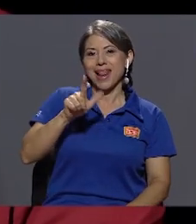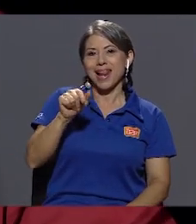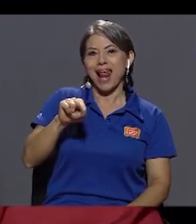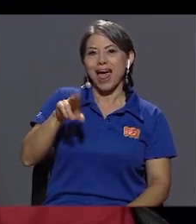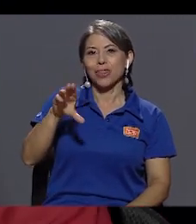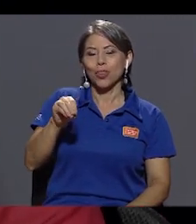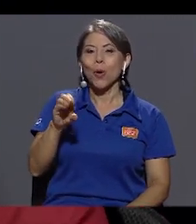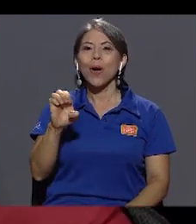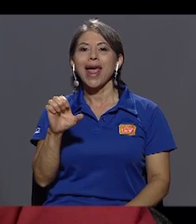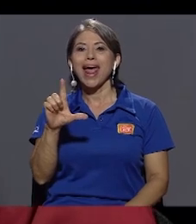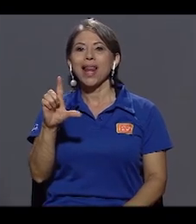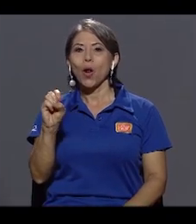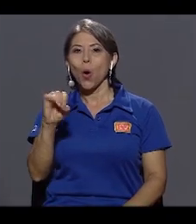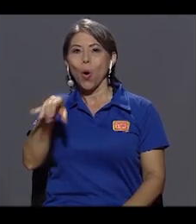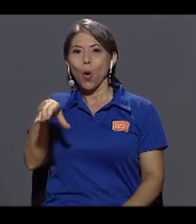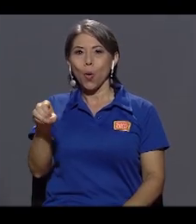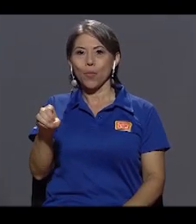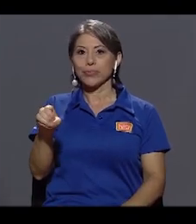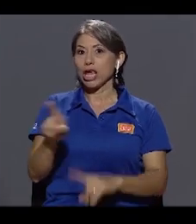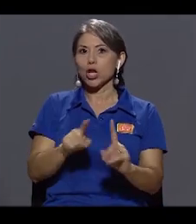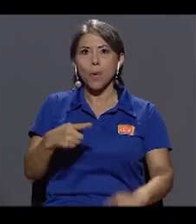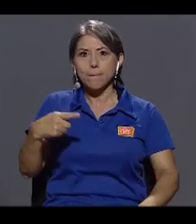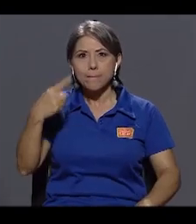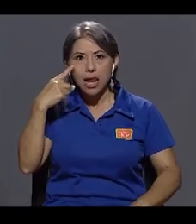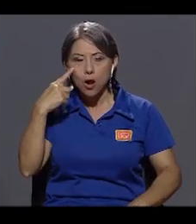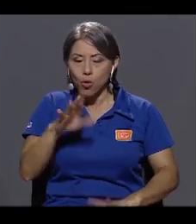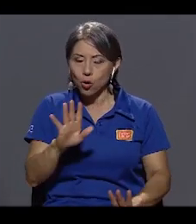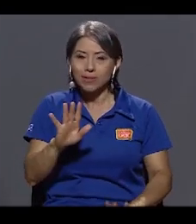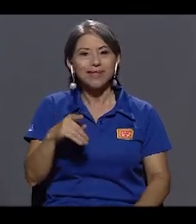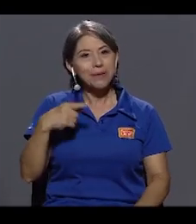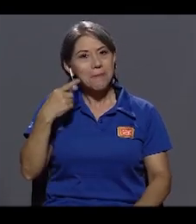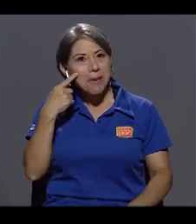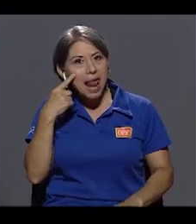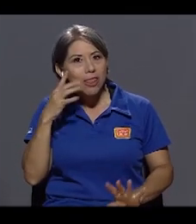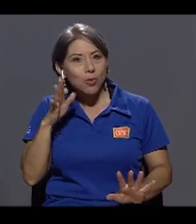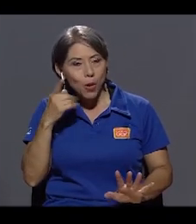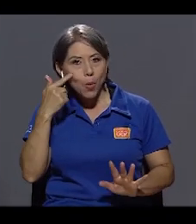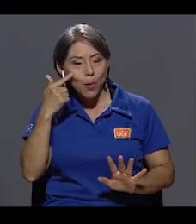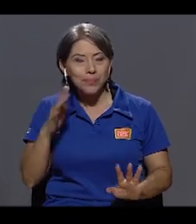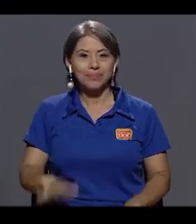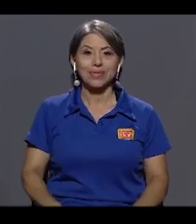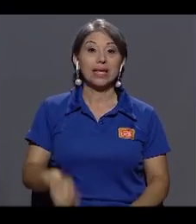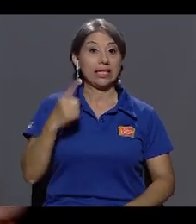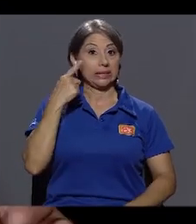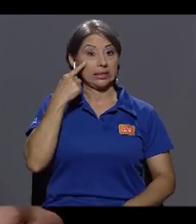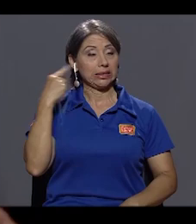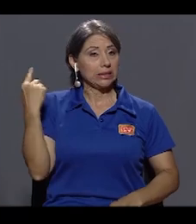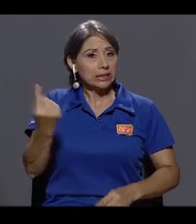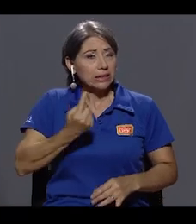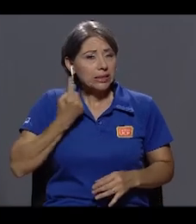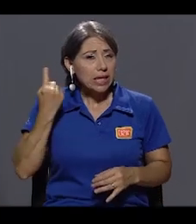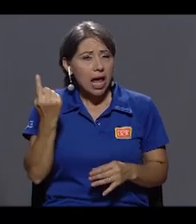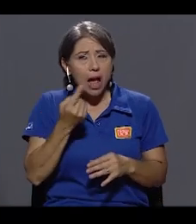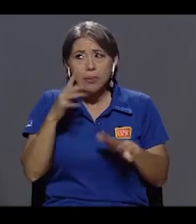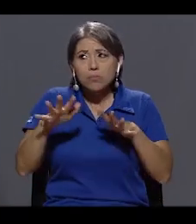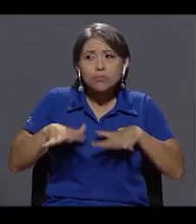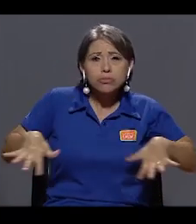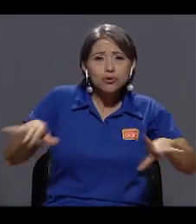Pelando el Ojo que Pele el Ojo. Vea que curioso. Siempre nos encontramos en el caso específico de una sociedad que